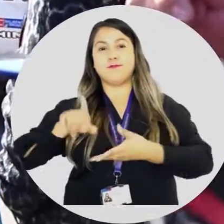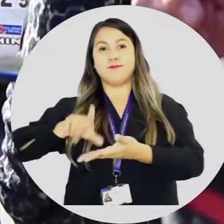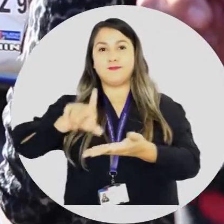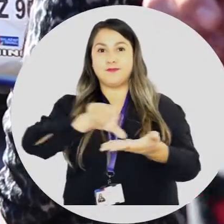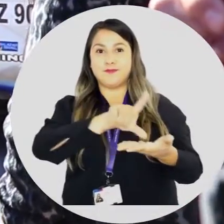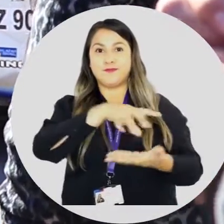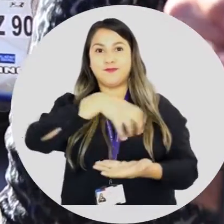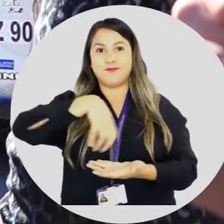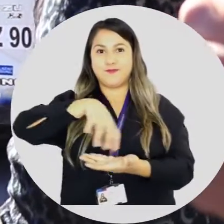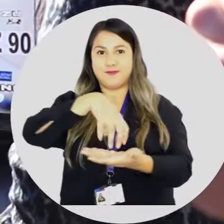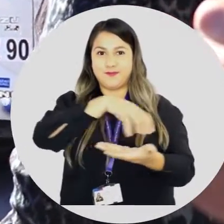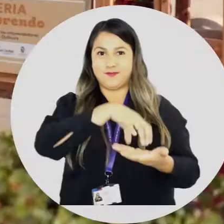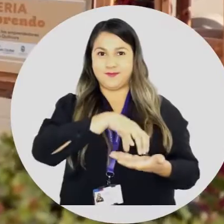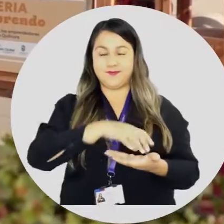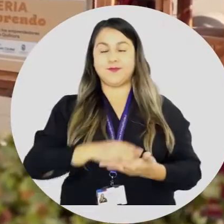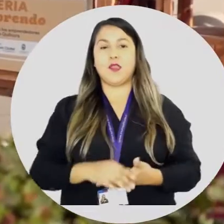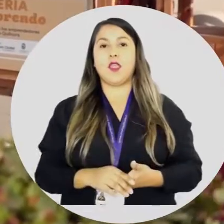la comuna.